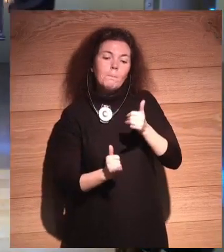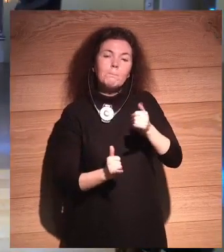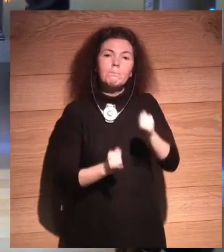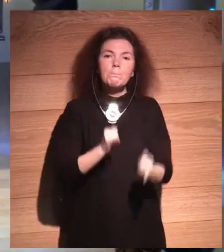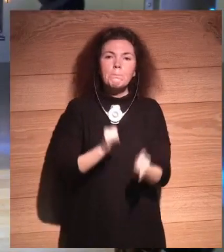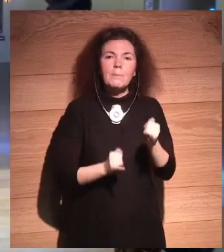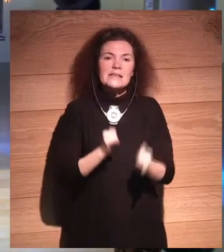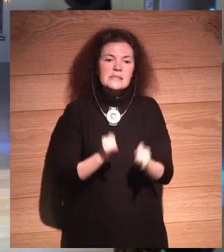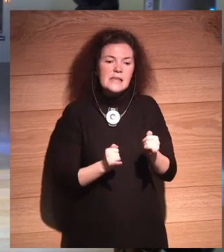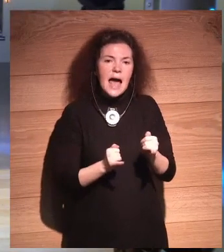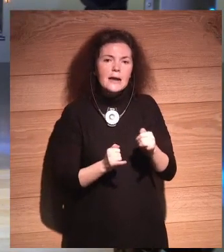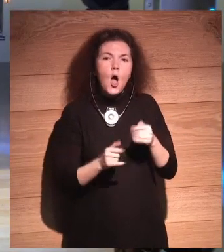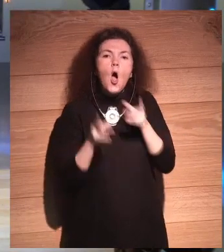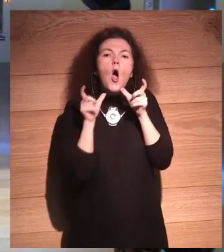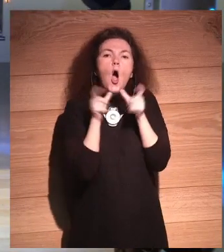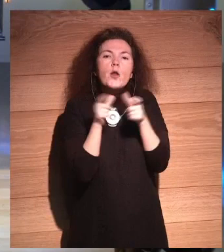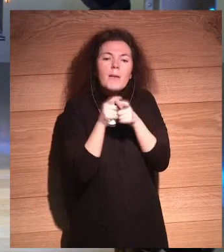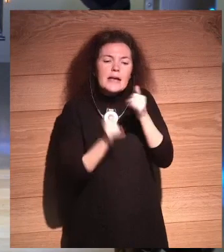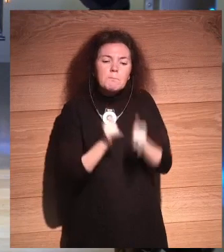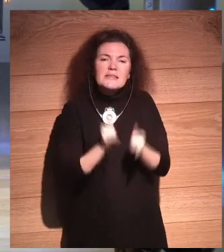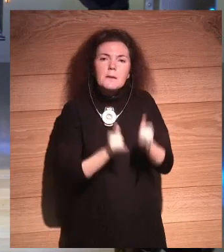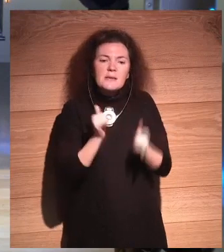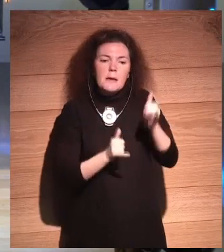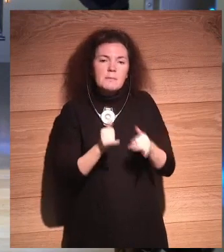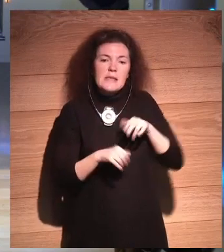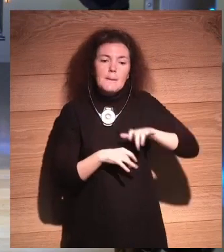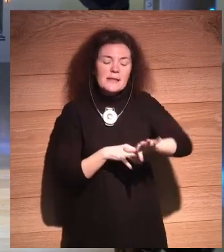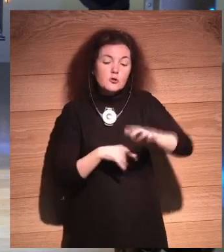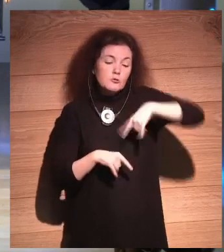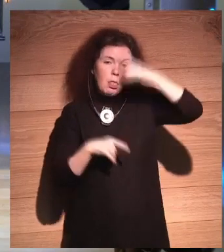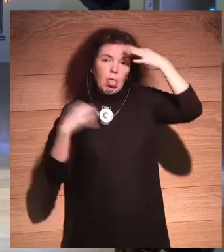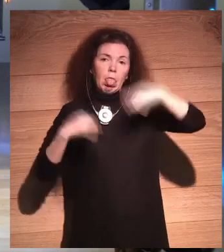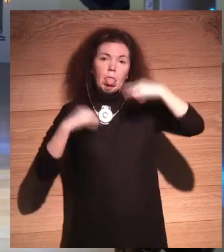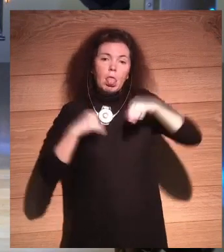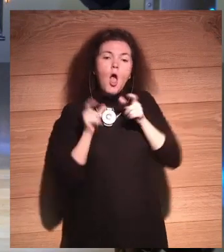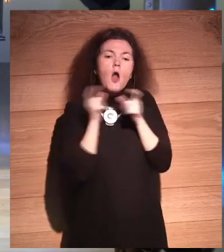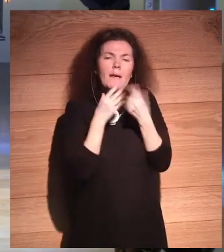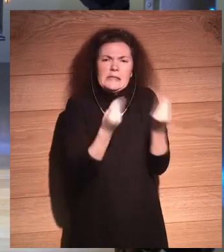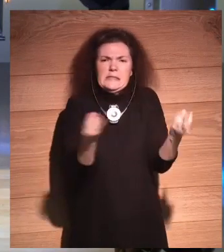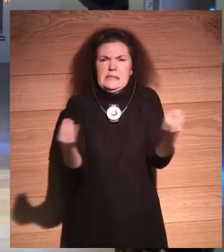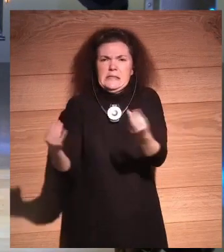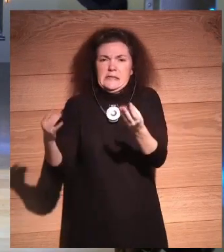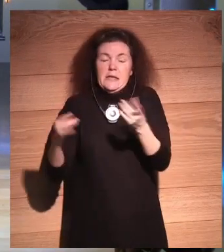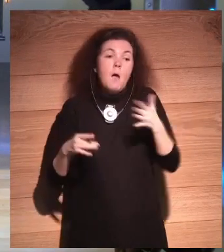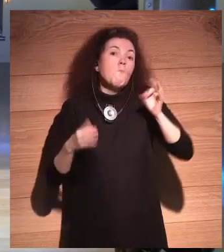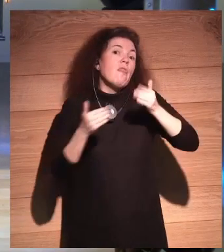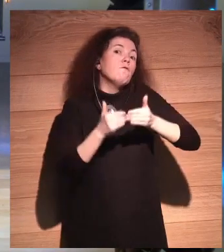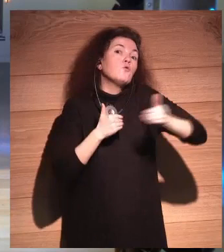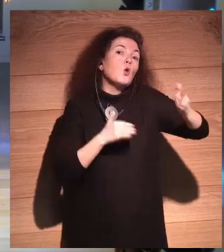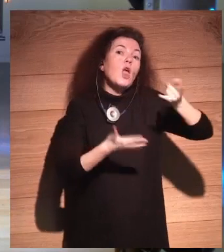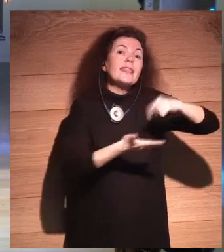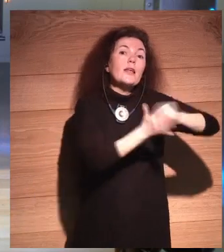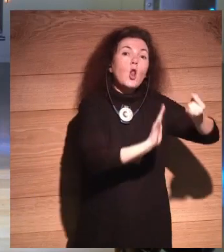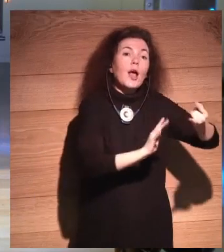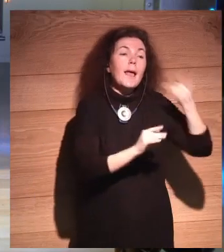5000 hormigas, bueno, nosotros no lo notamos, son hormigas. Hormigas hay muchísimas. Entonces en el futuro quizás la tecnología